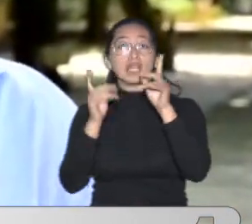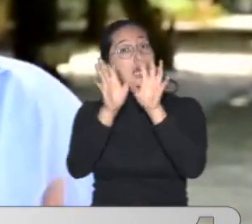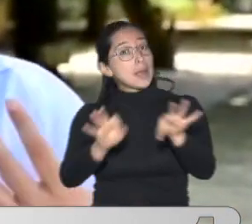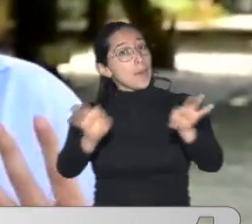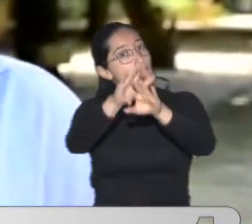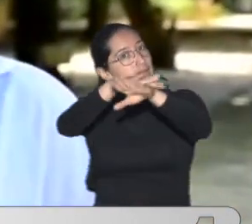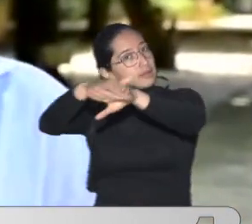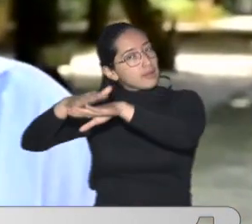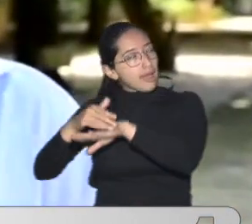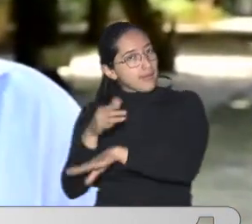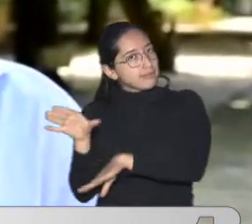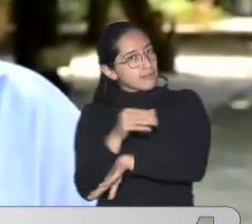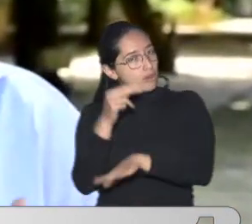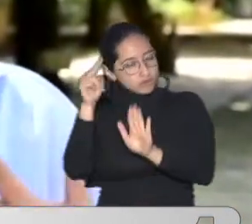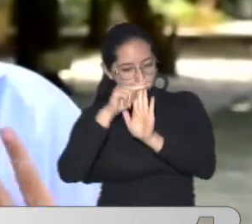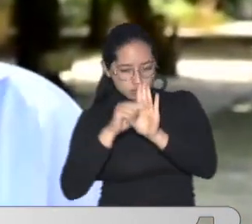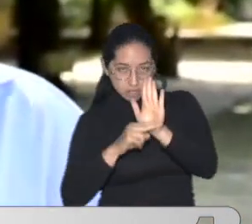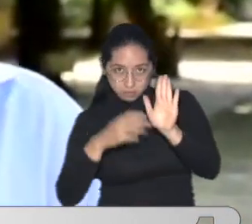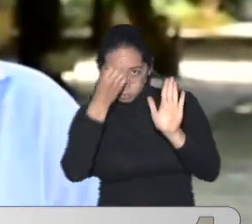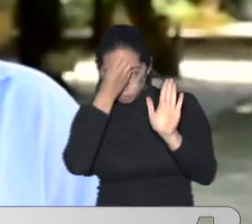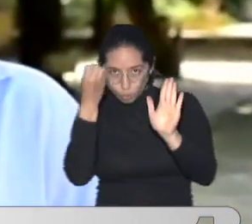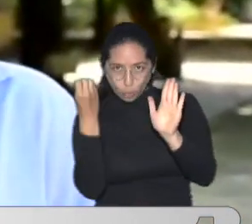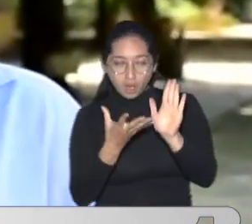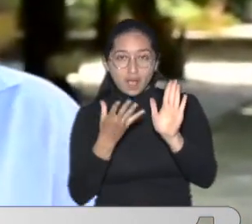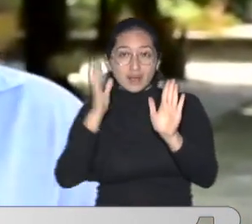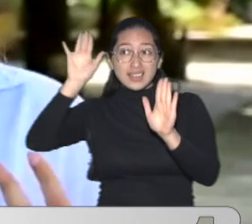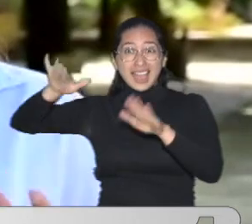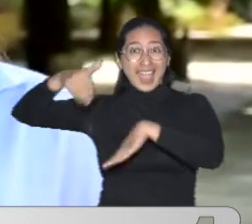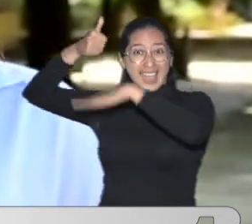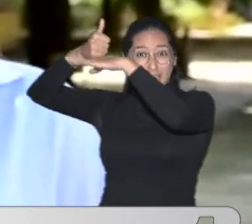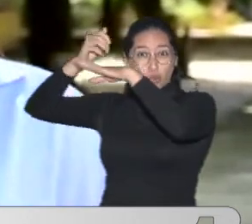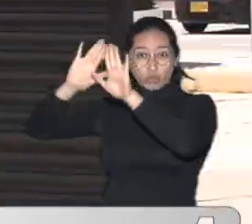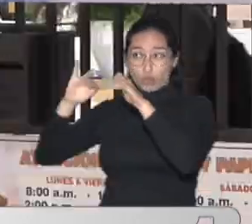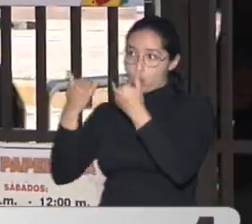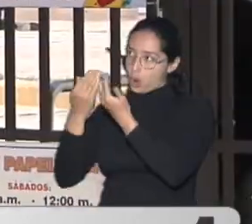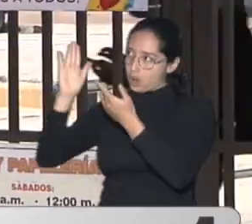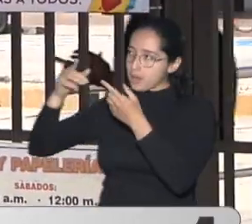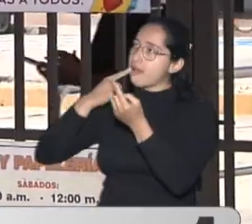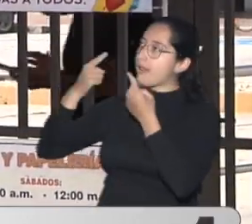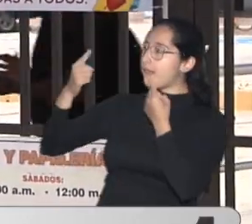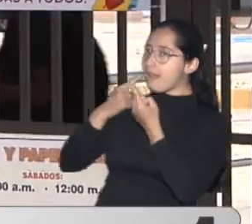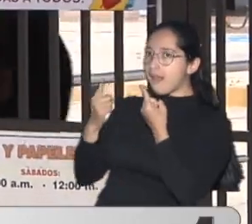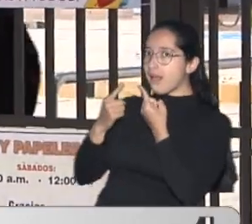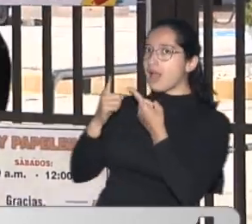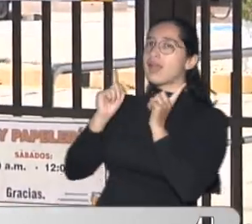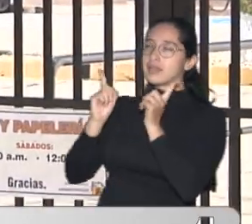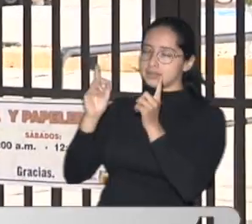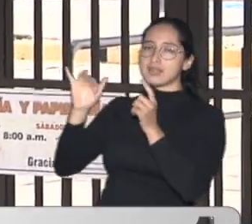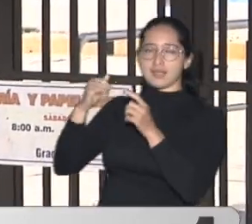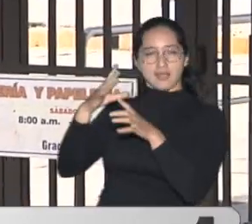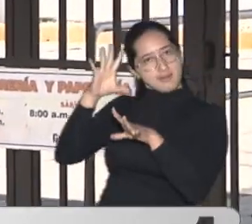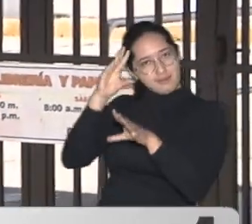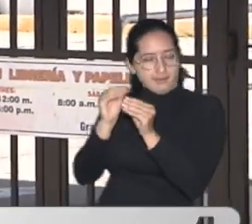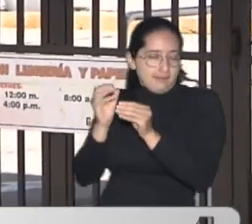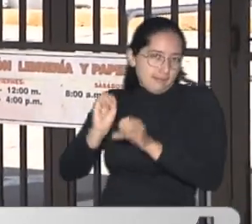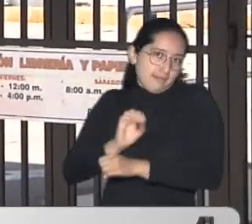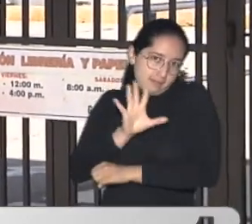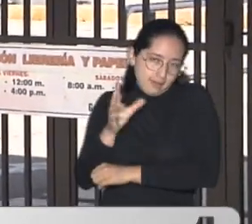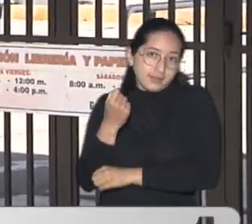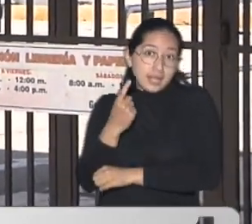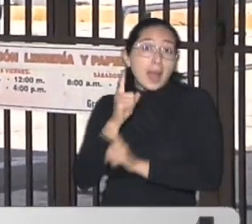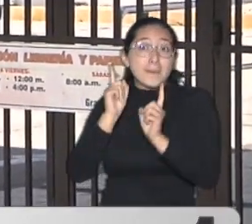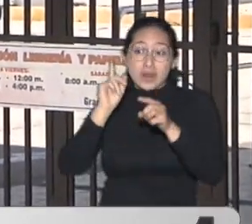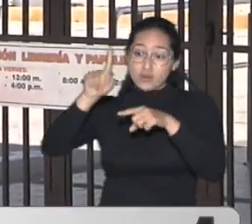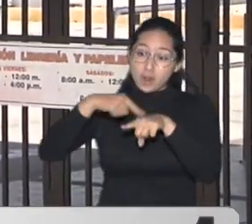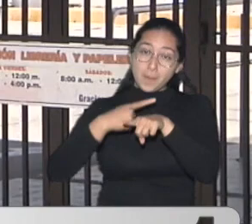bioseguridad Hablamos Con el rector Entendimos La situación El día lunes Se reinicia El proceso De alternancia Sostiene Que los